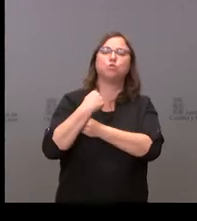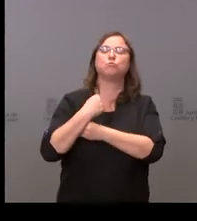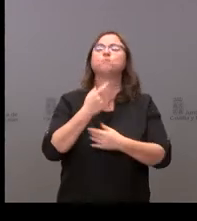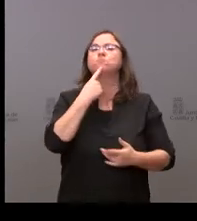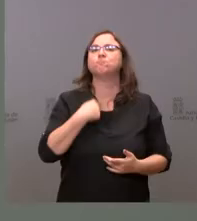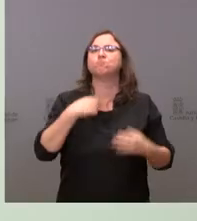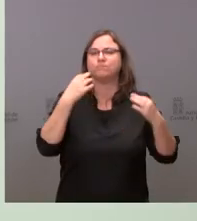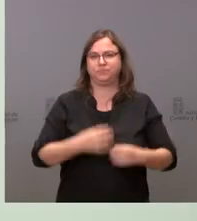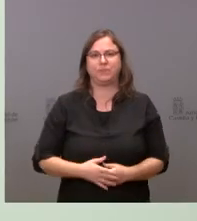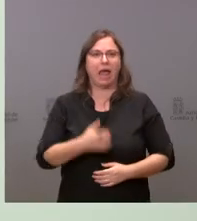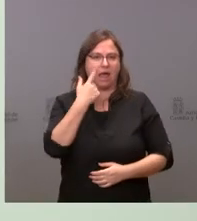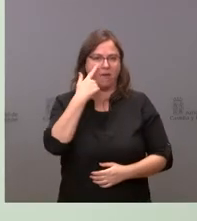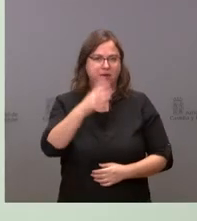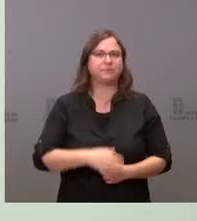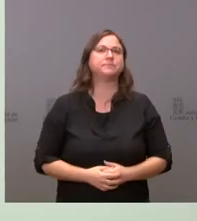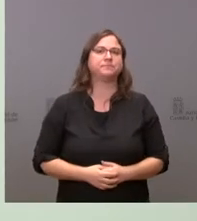Vamos a ver,